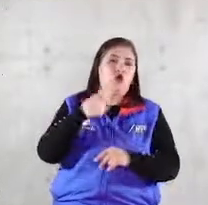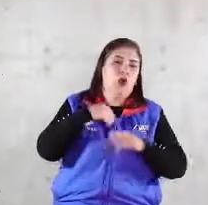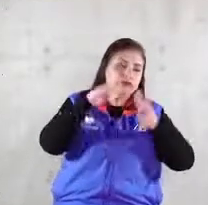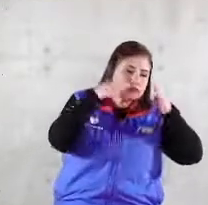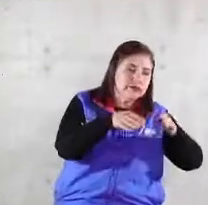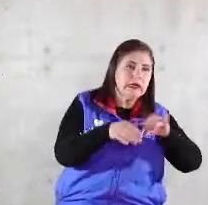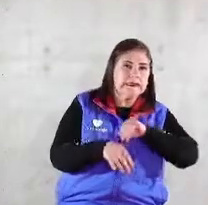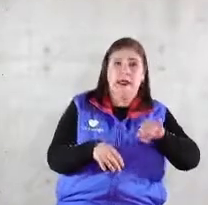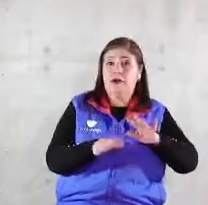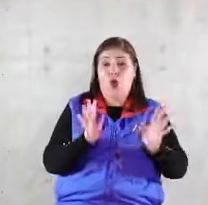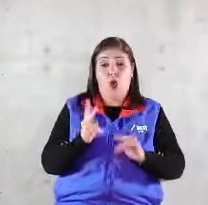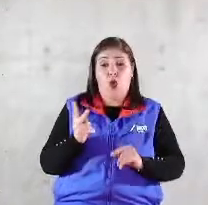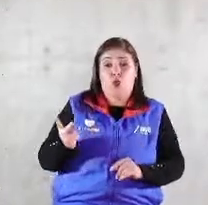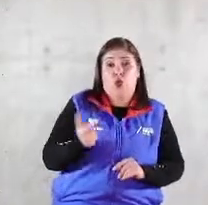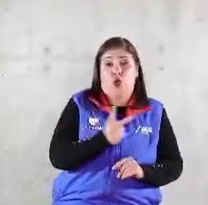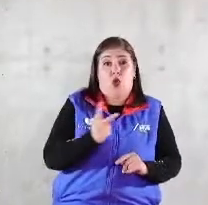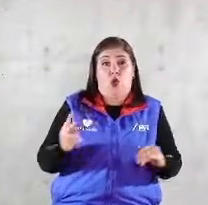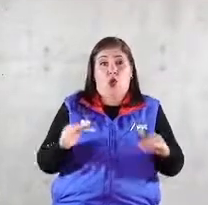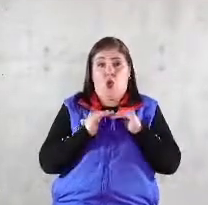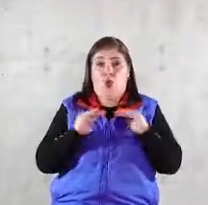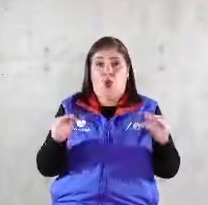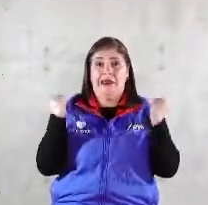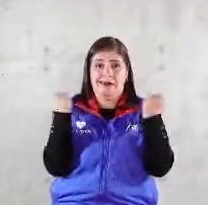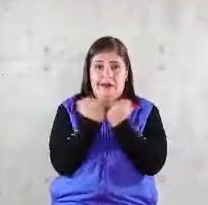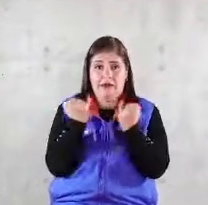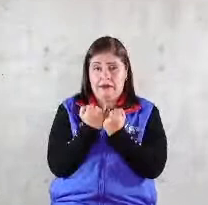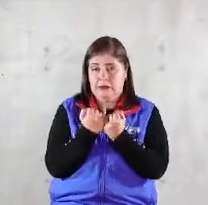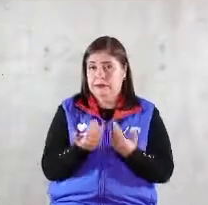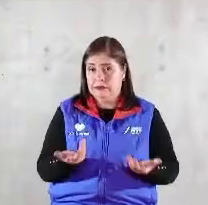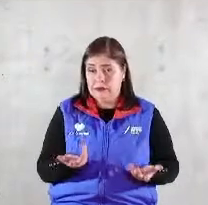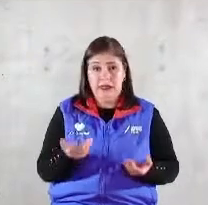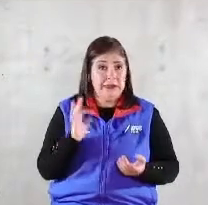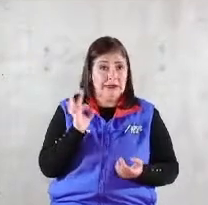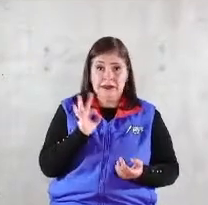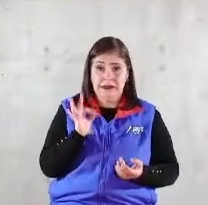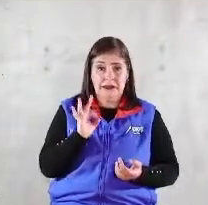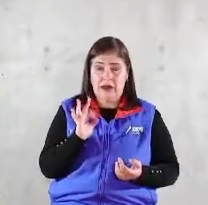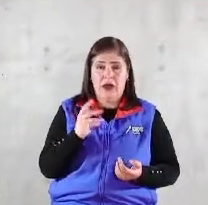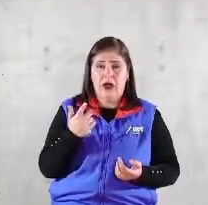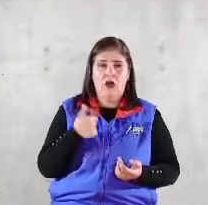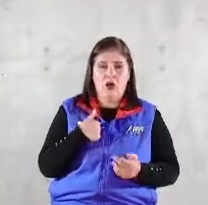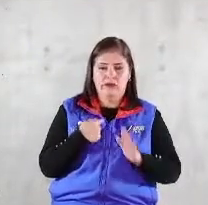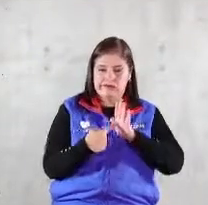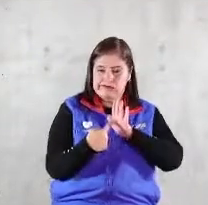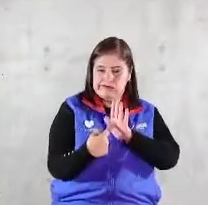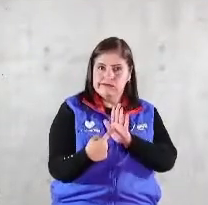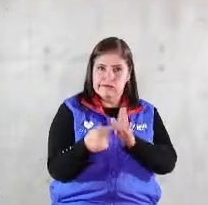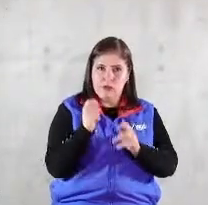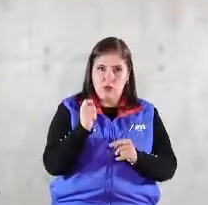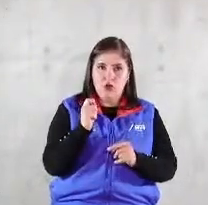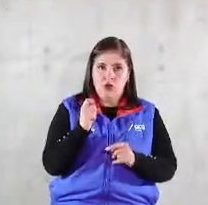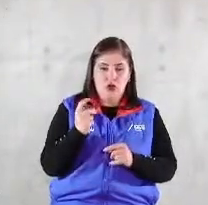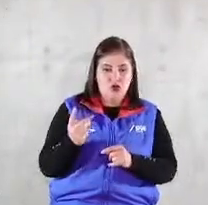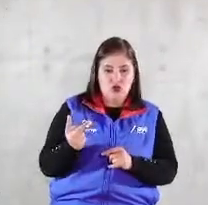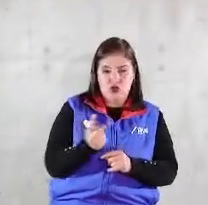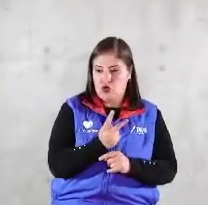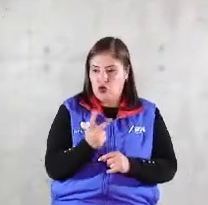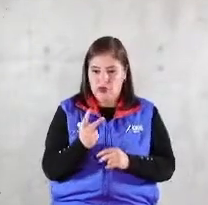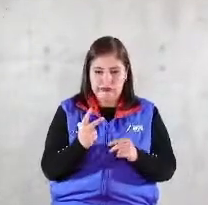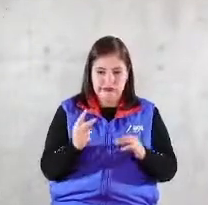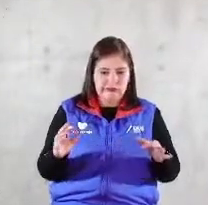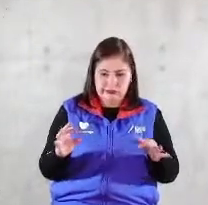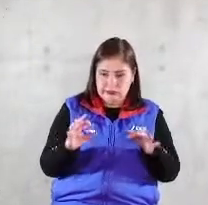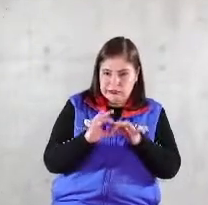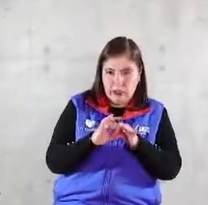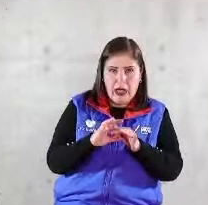izquierda pues las dos señores señores señores si no entregamos como resultado de la empresa las dos realidades lo que